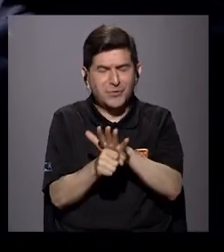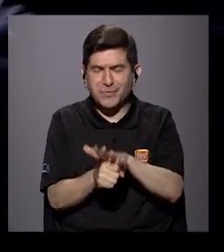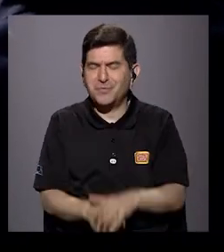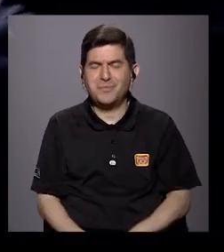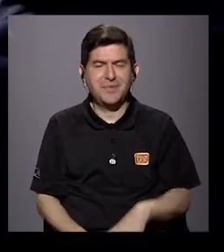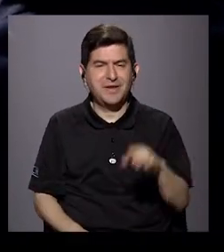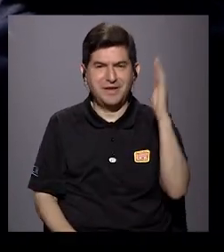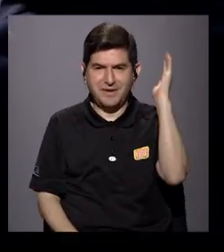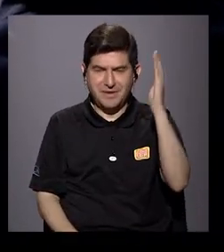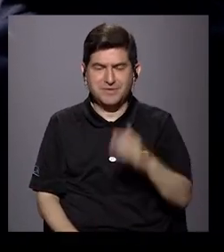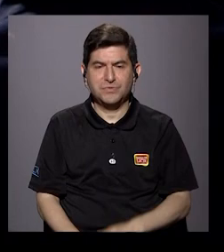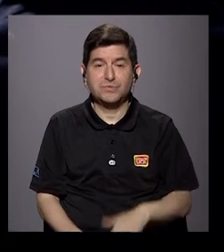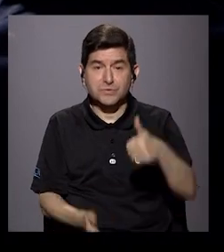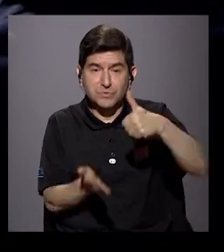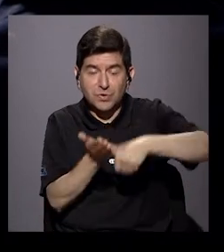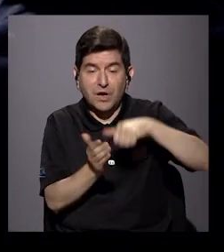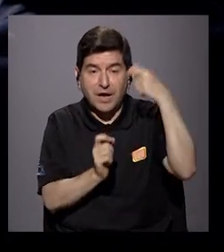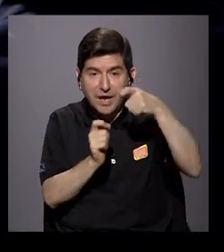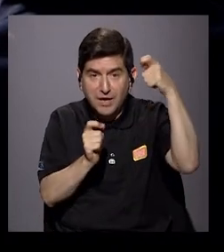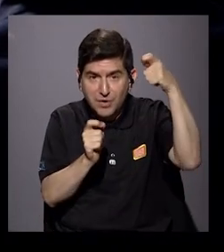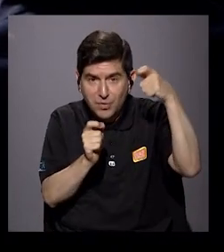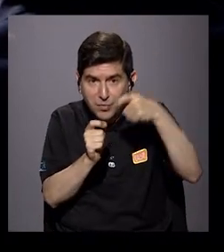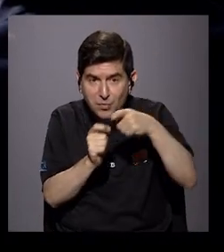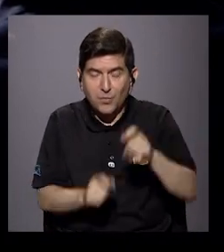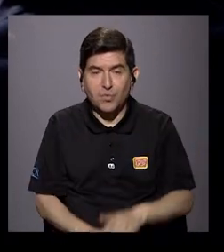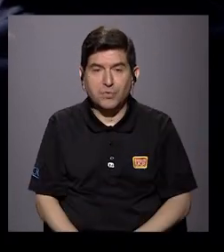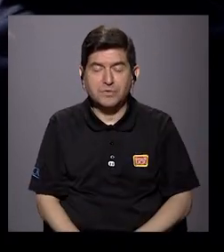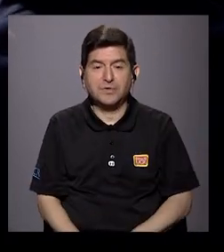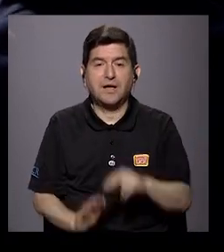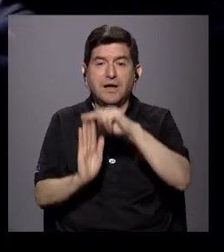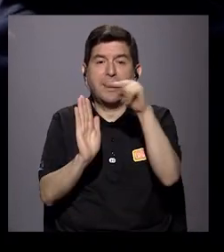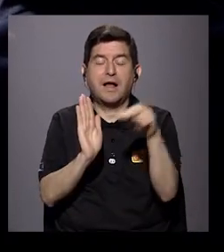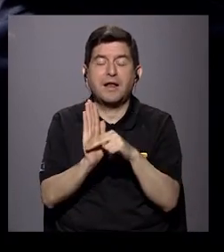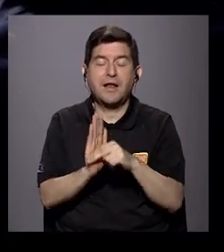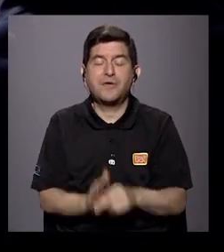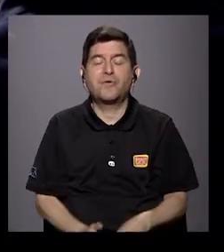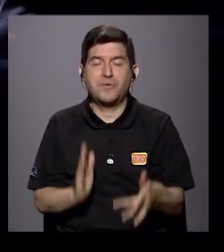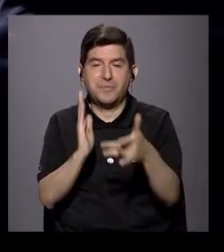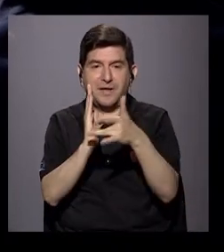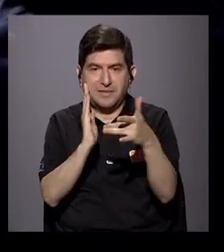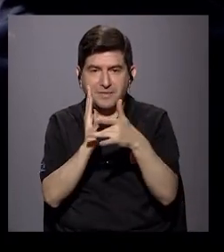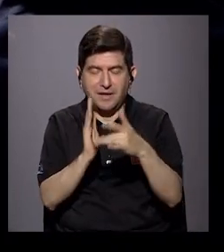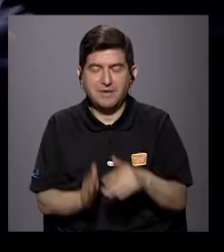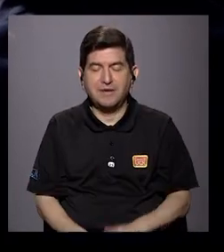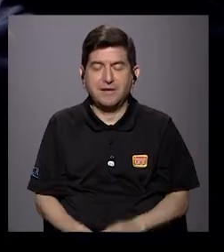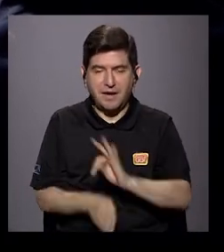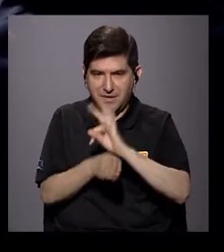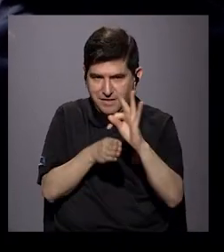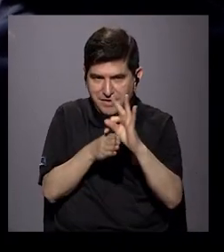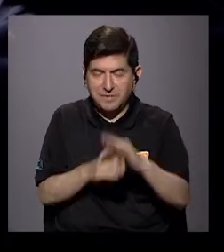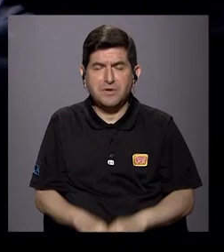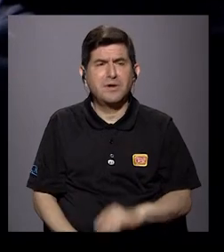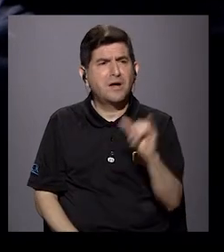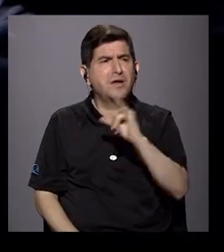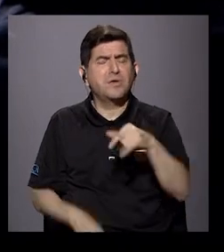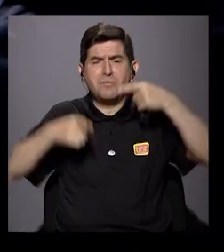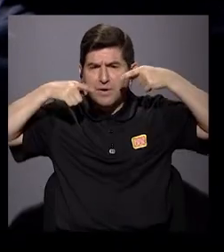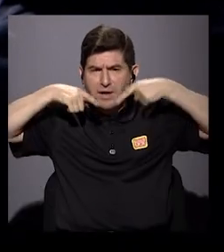muy inconsecuente en su discurso, en el caso del voto específico a la norma terapéutica, que creo que es fundamental. Y